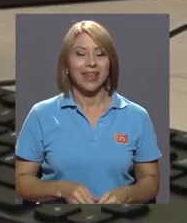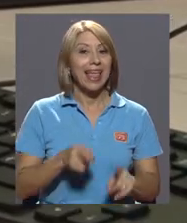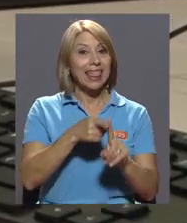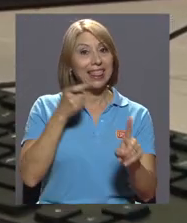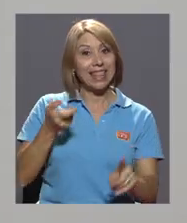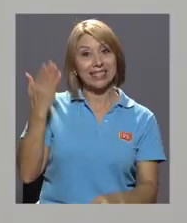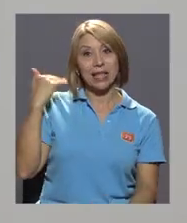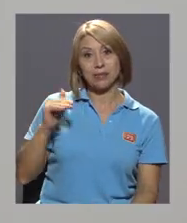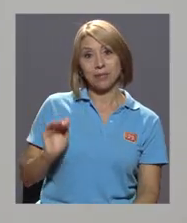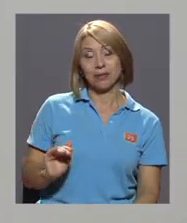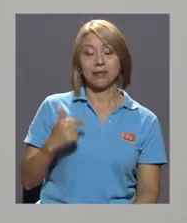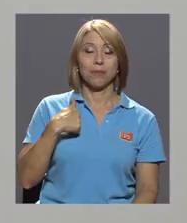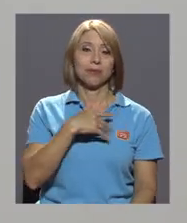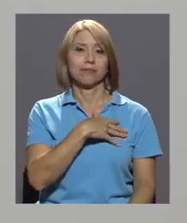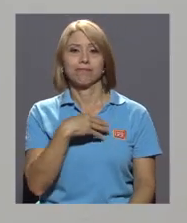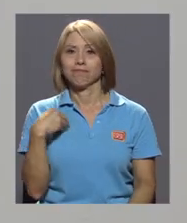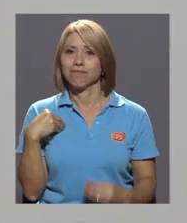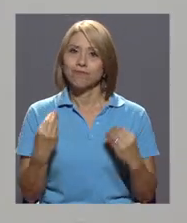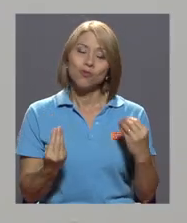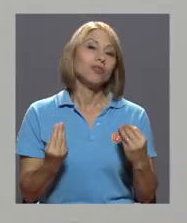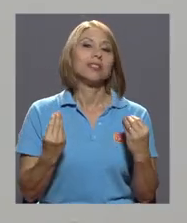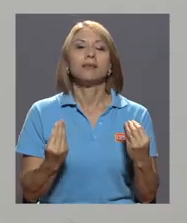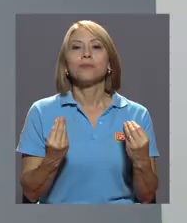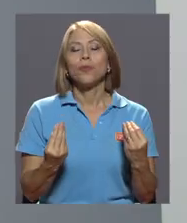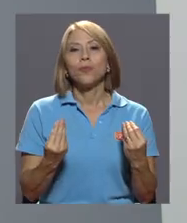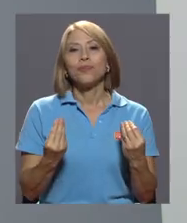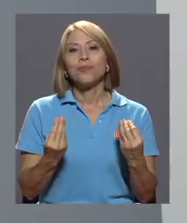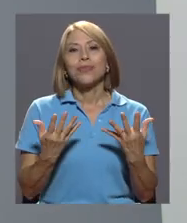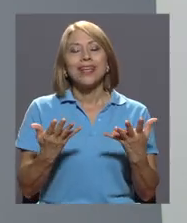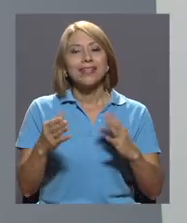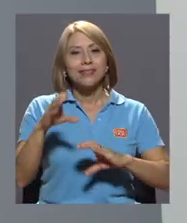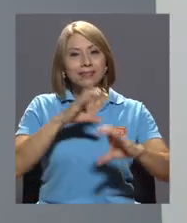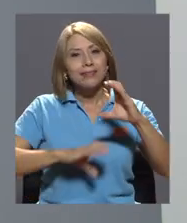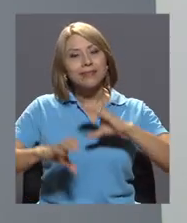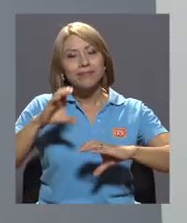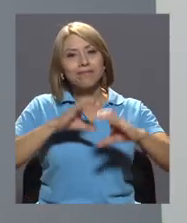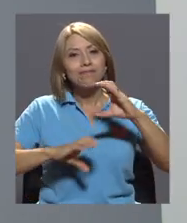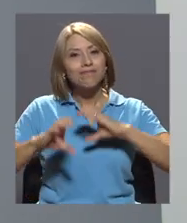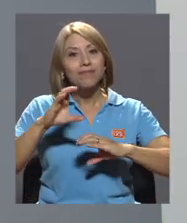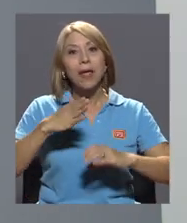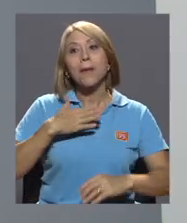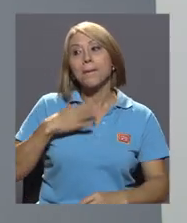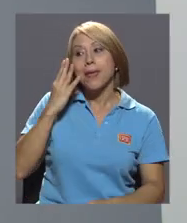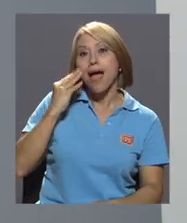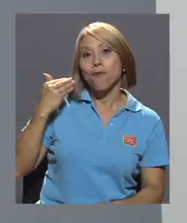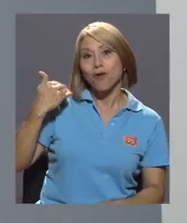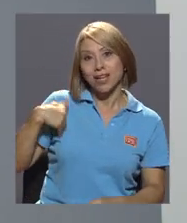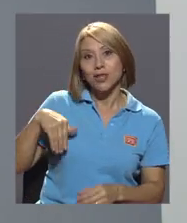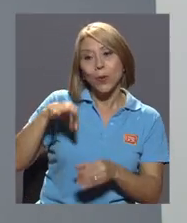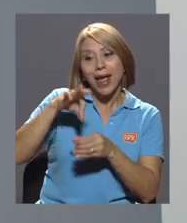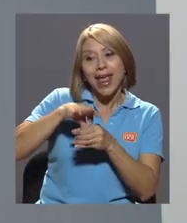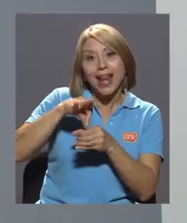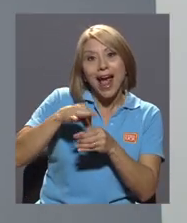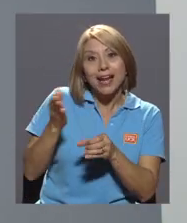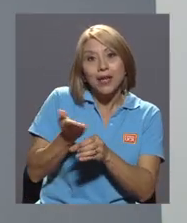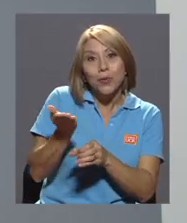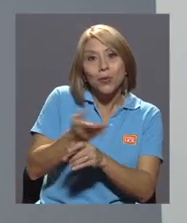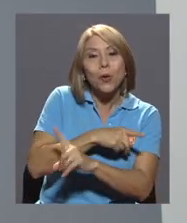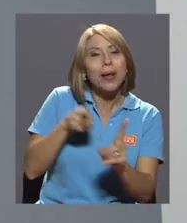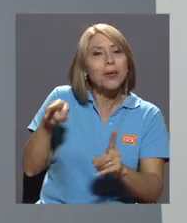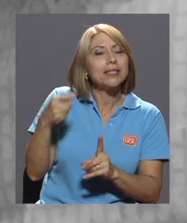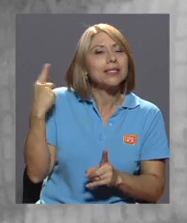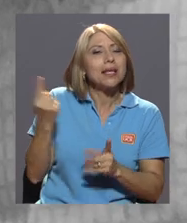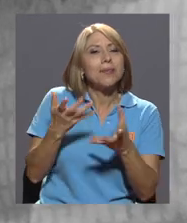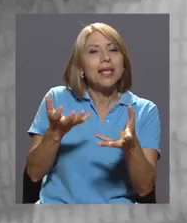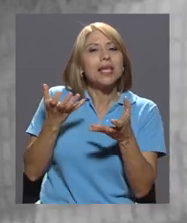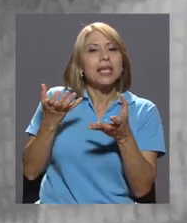Desde pequeñita me gustó muchísimo la parte de la ciencia. Mi abuelito era agricultor, pero siempre quiso ser